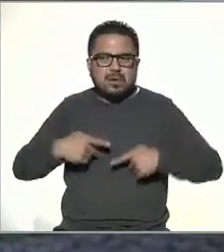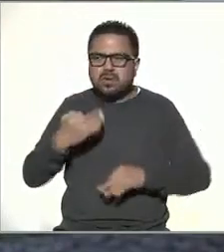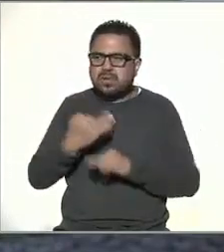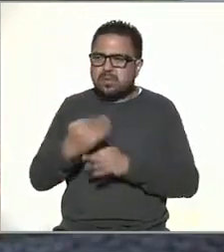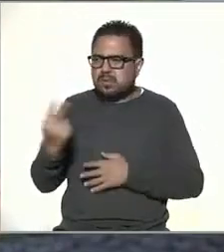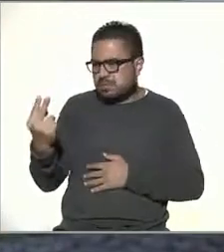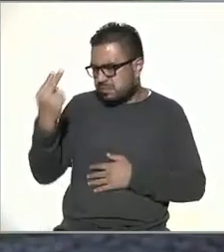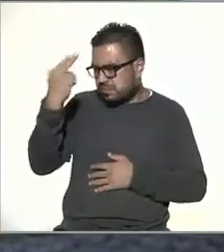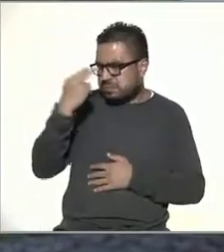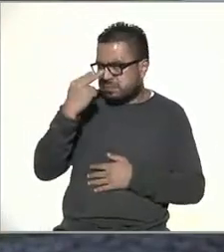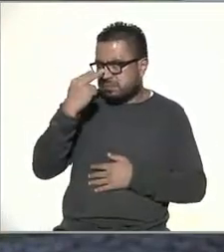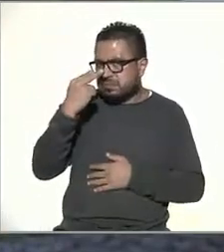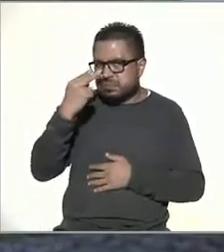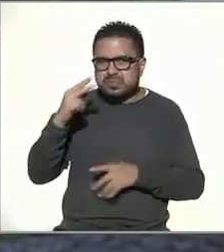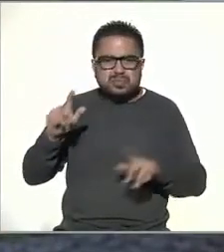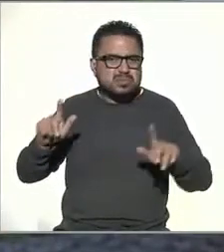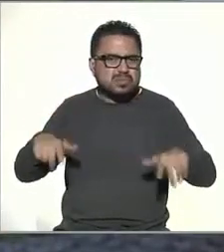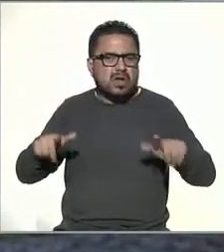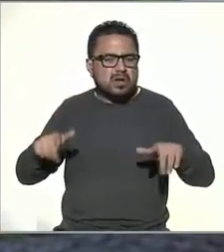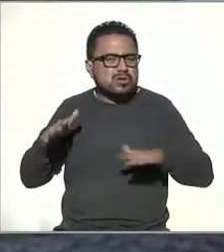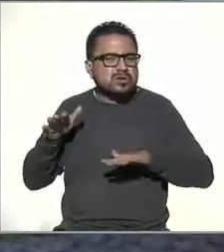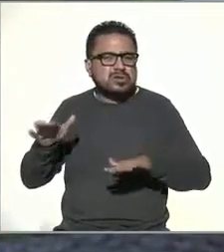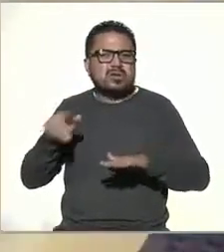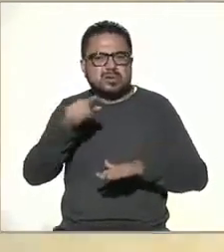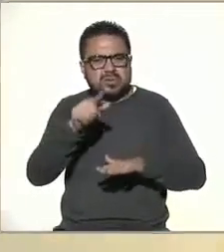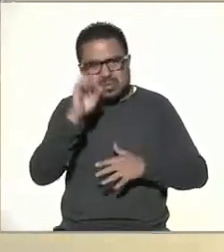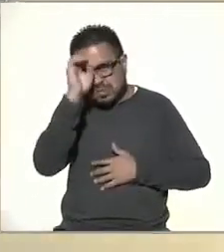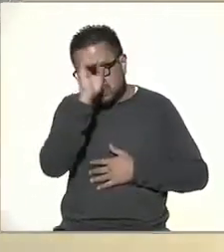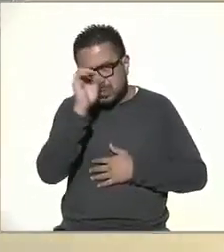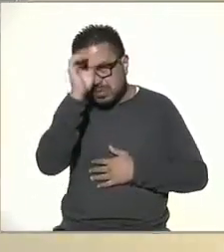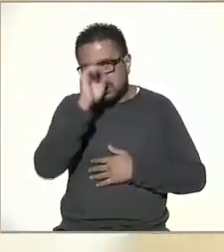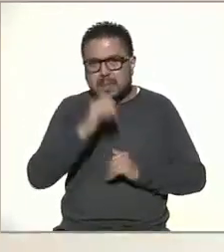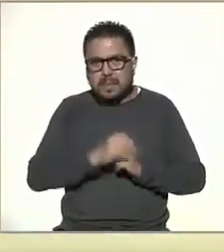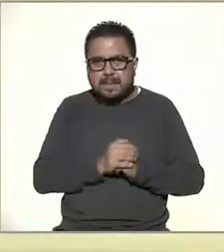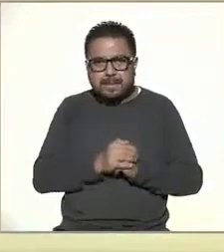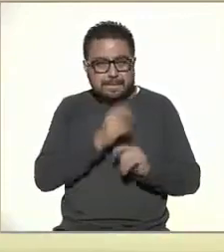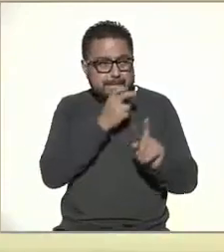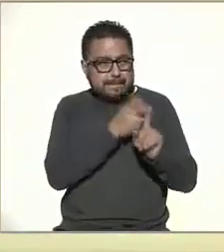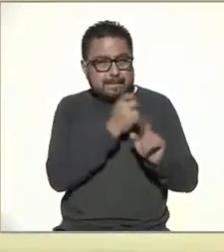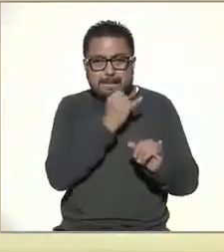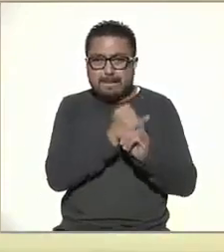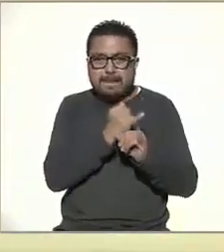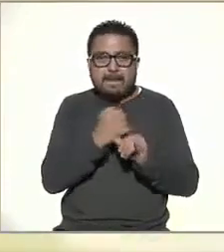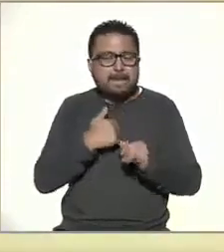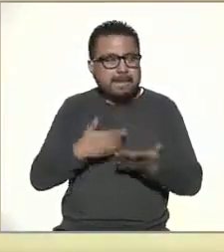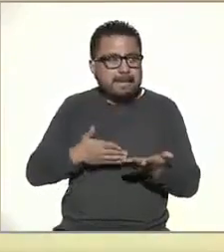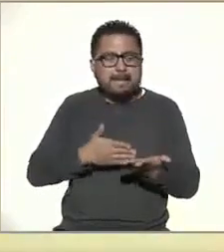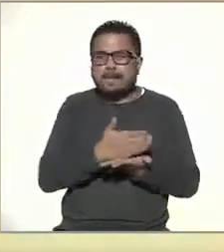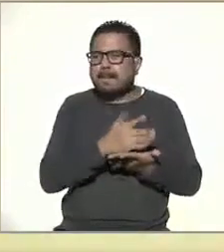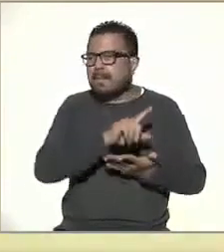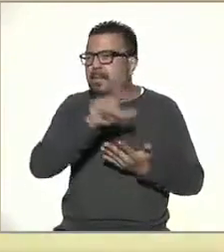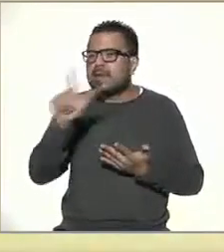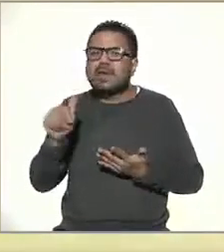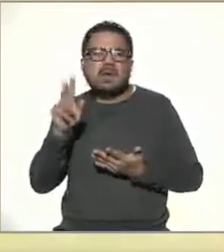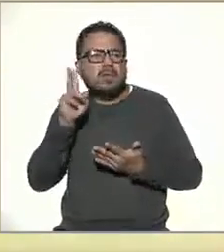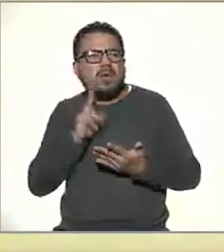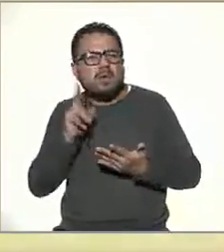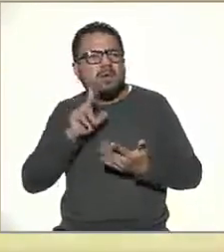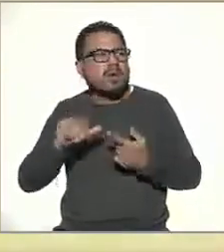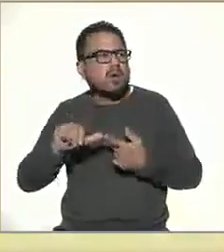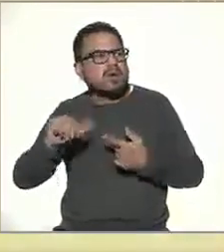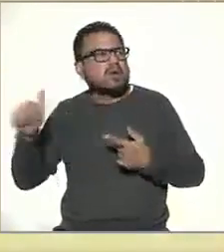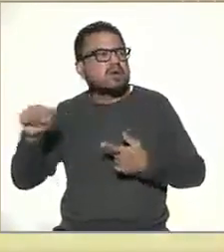viendo sobre lo que estás opinando. A esta plataforma llegué después de haber probado otros